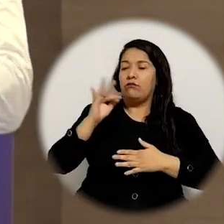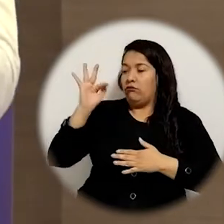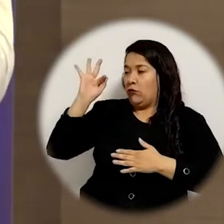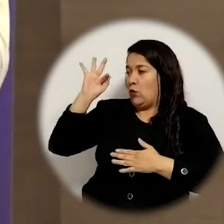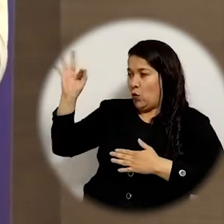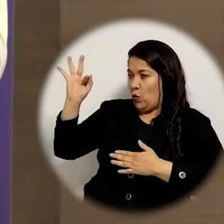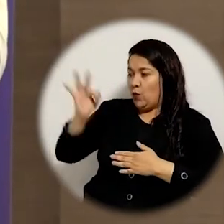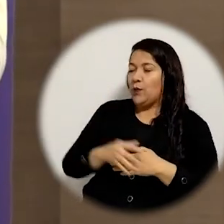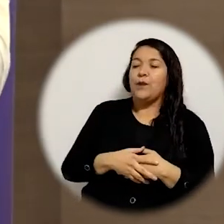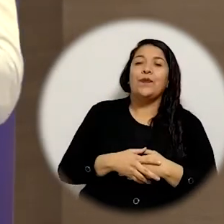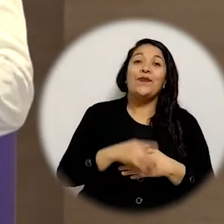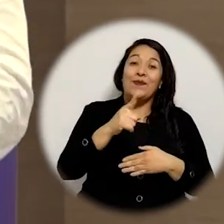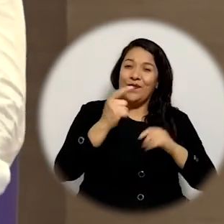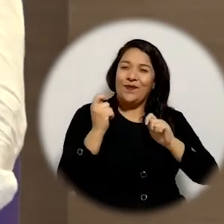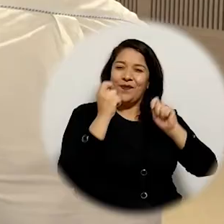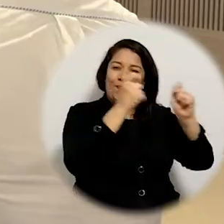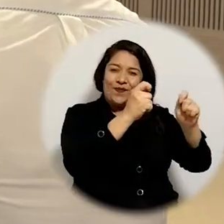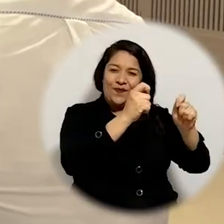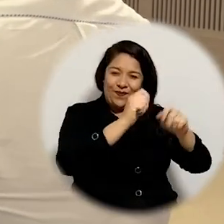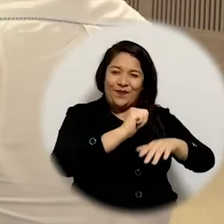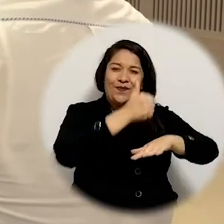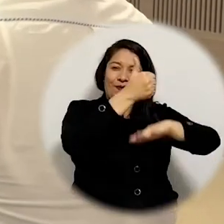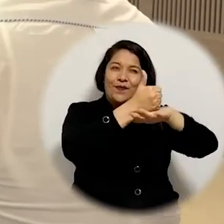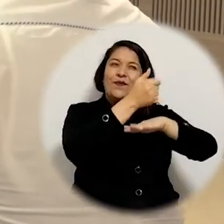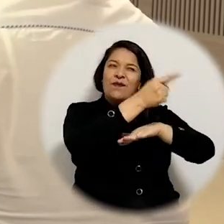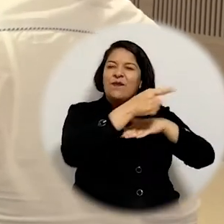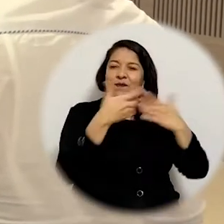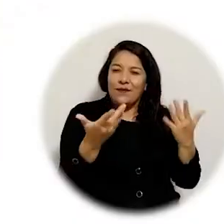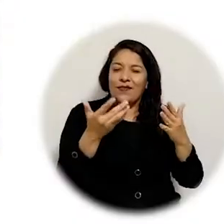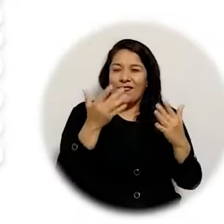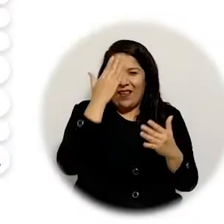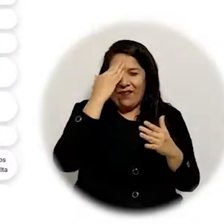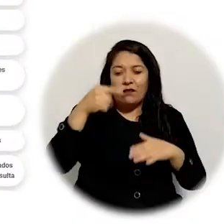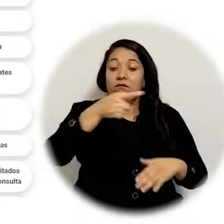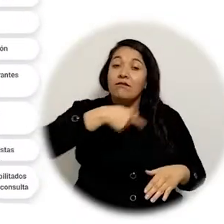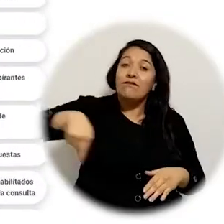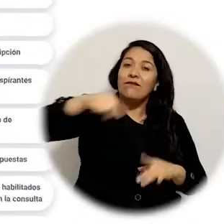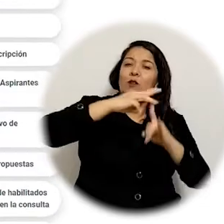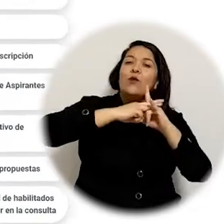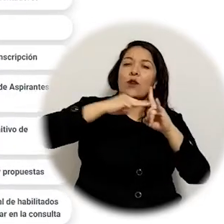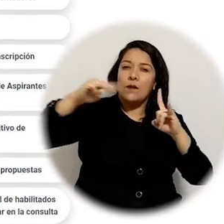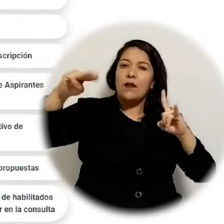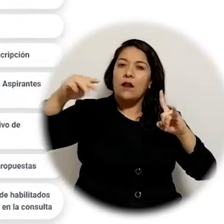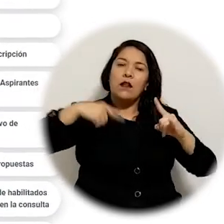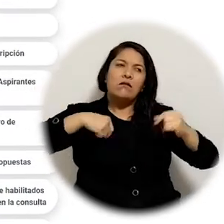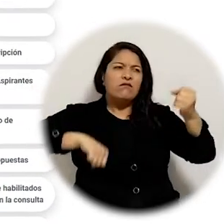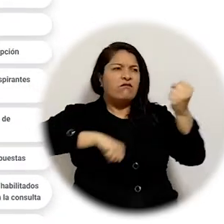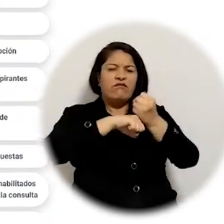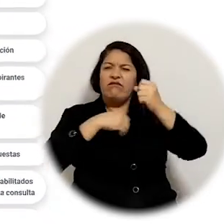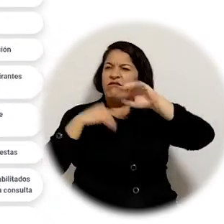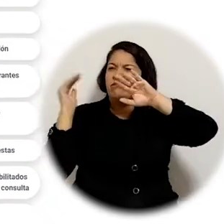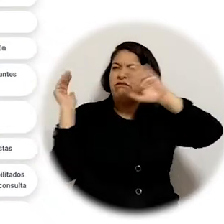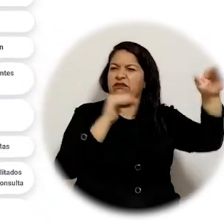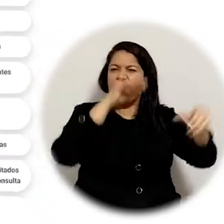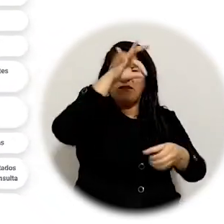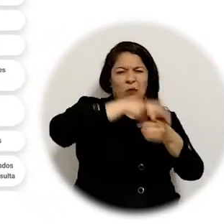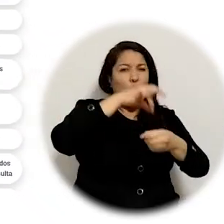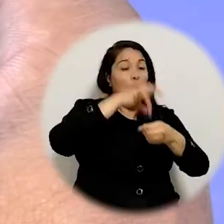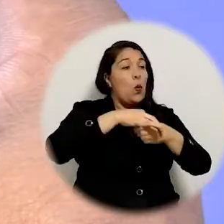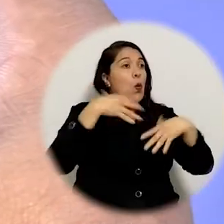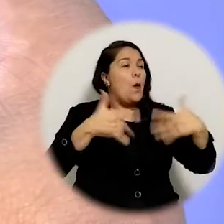Magdalena El proceso de nombramiento y posesión se da luego de que la familia Unimagdalena respaldara de manera